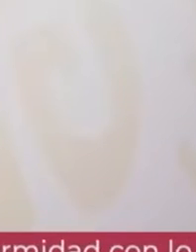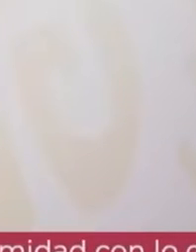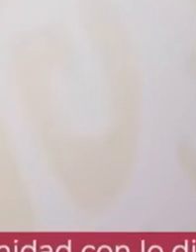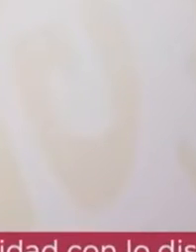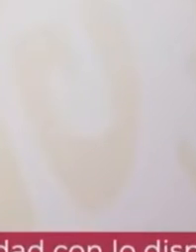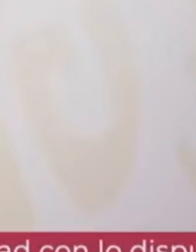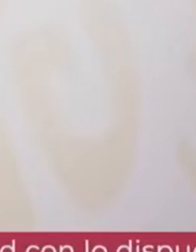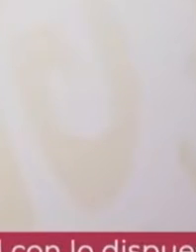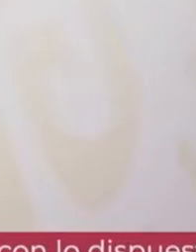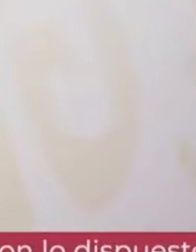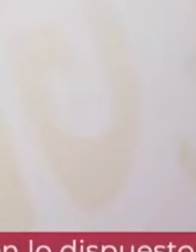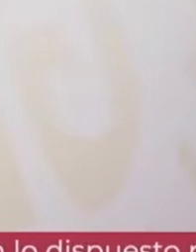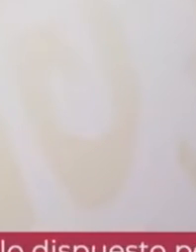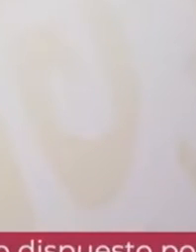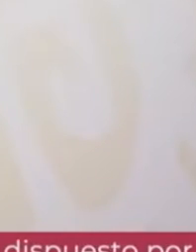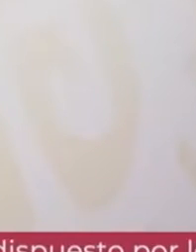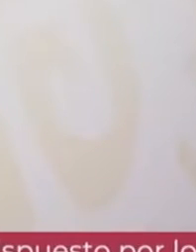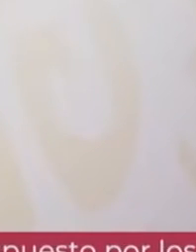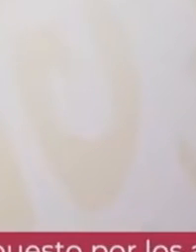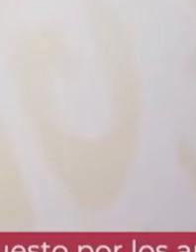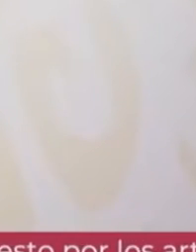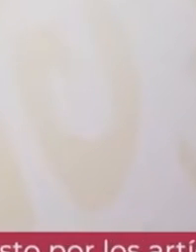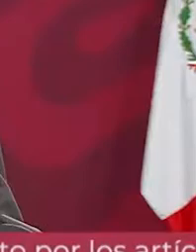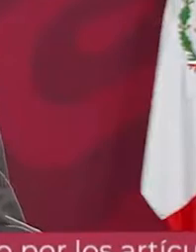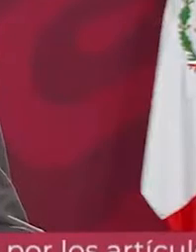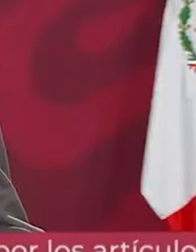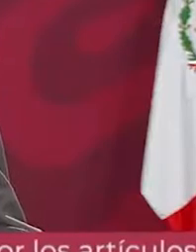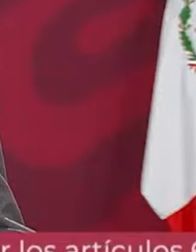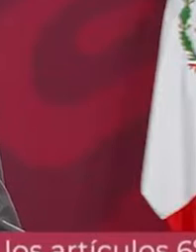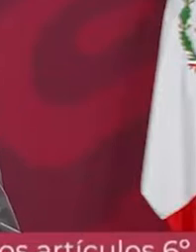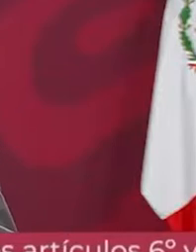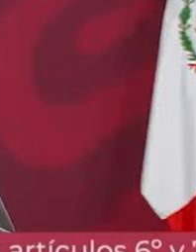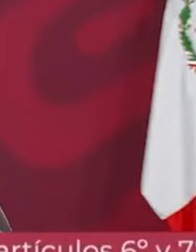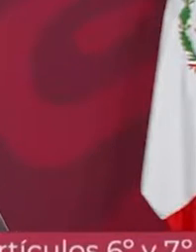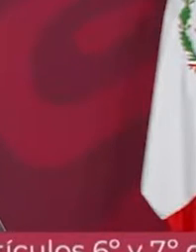ya son mil 700, mil 800 millones. Entonces, ¿cómo están las cuentas?